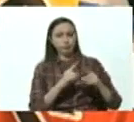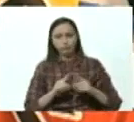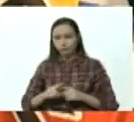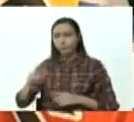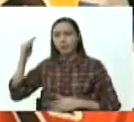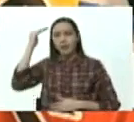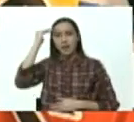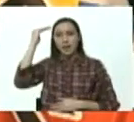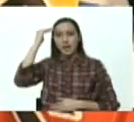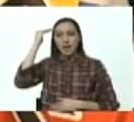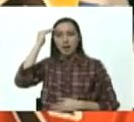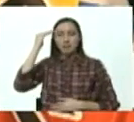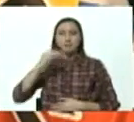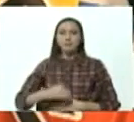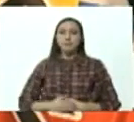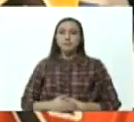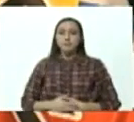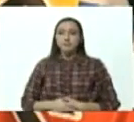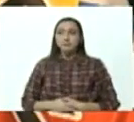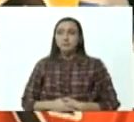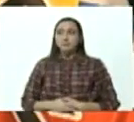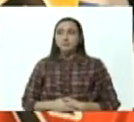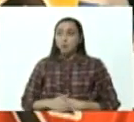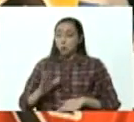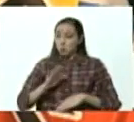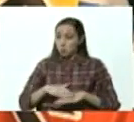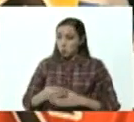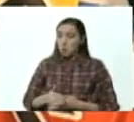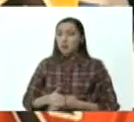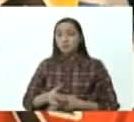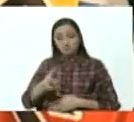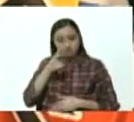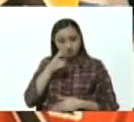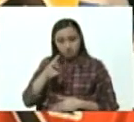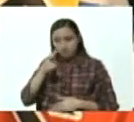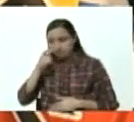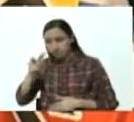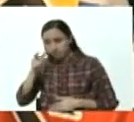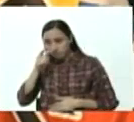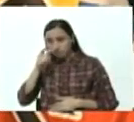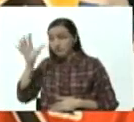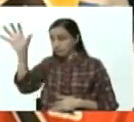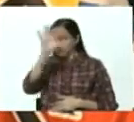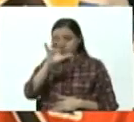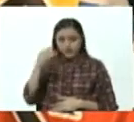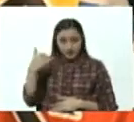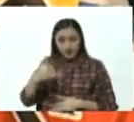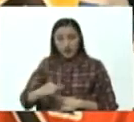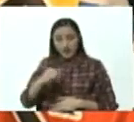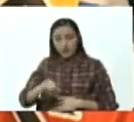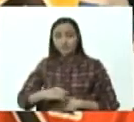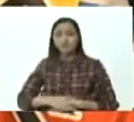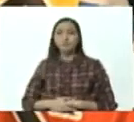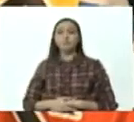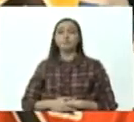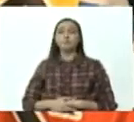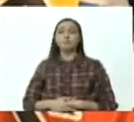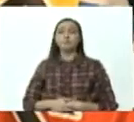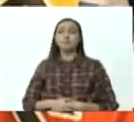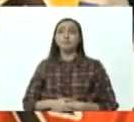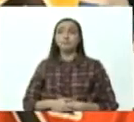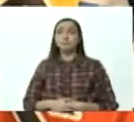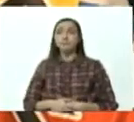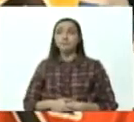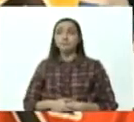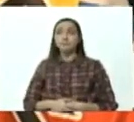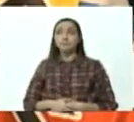sabemos porque las seguimos de cerca circulan fuera pudieran quien